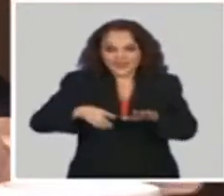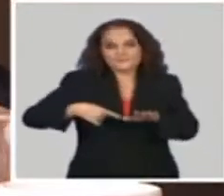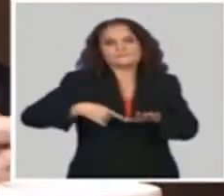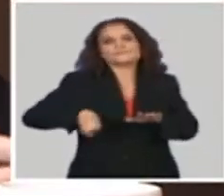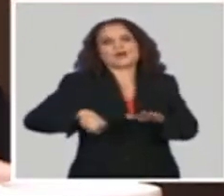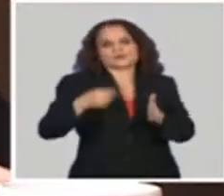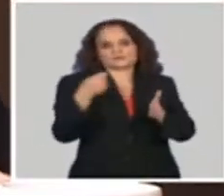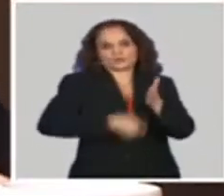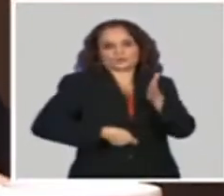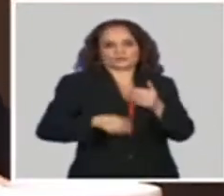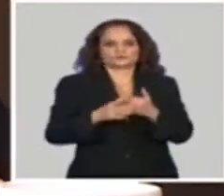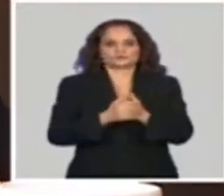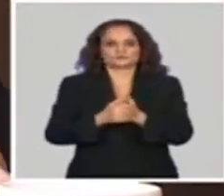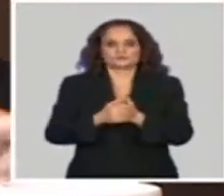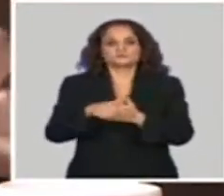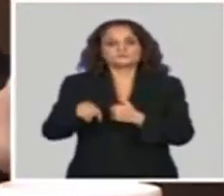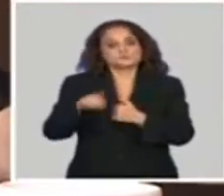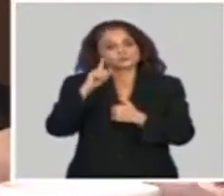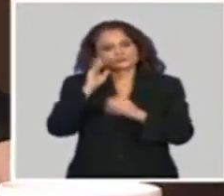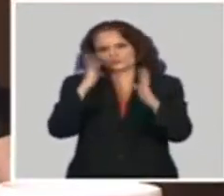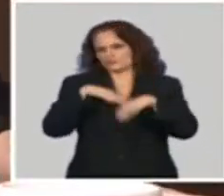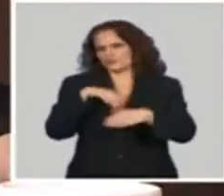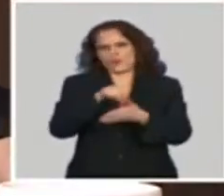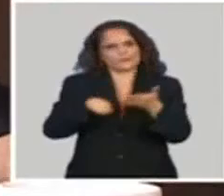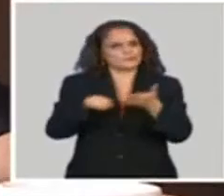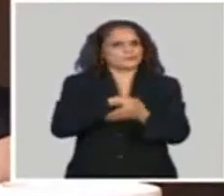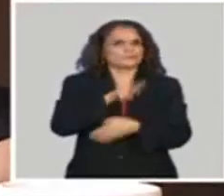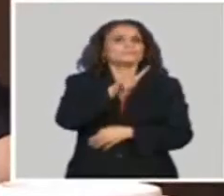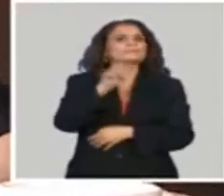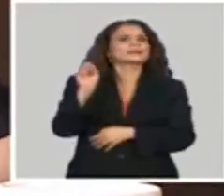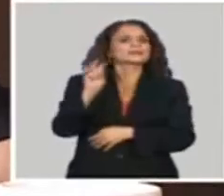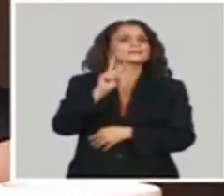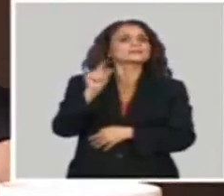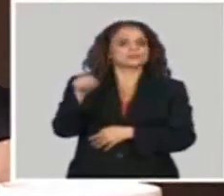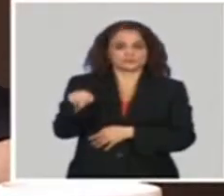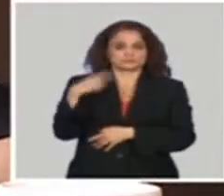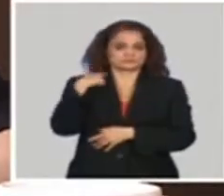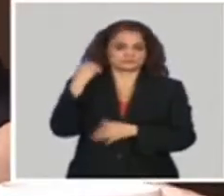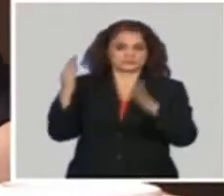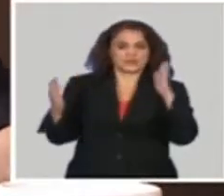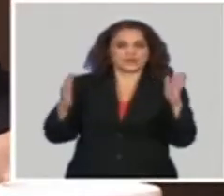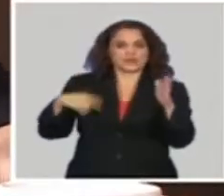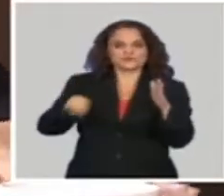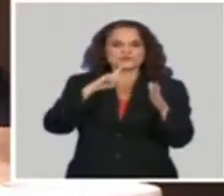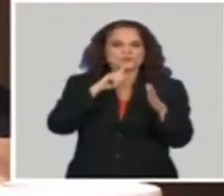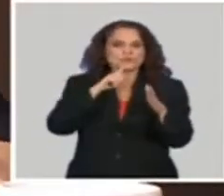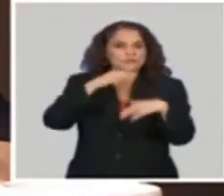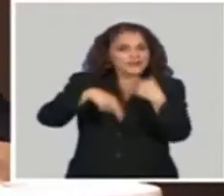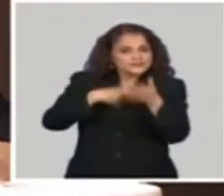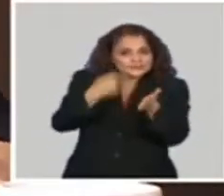previsto a partir del año 2021 como parte de las medidas asociadas al ordenamiento monetario a aplicar este impuesto.